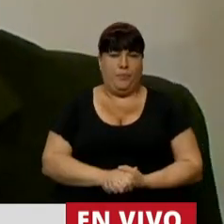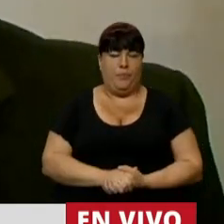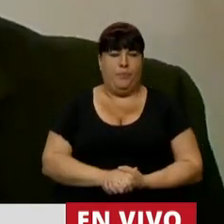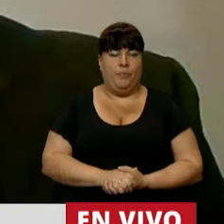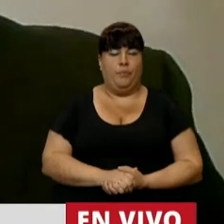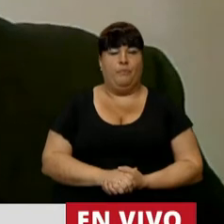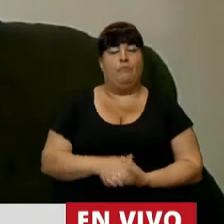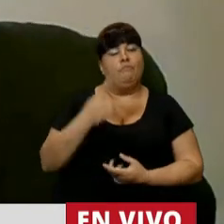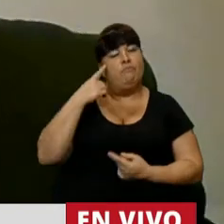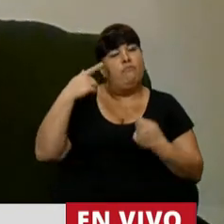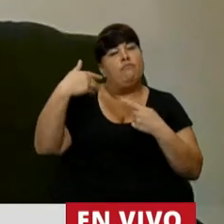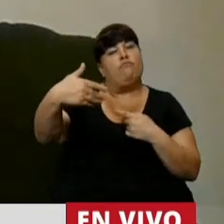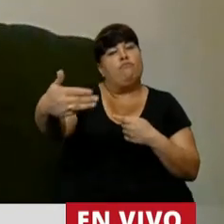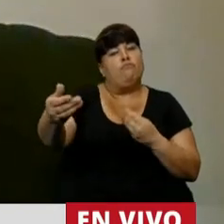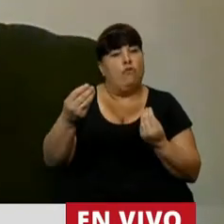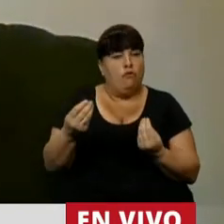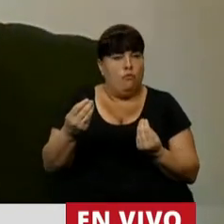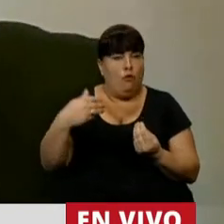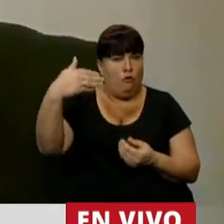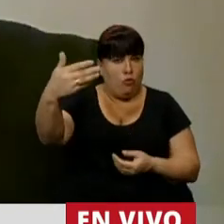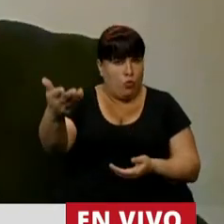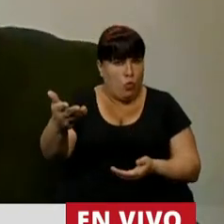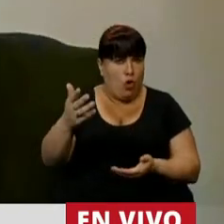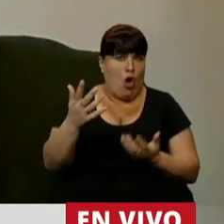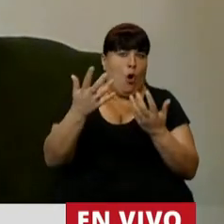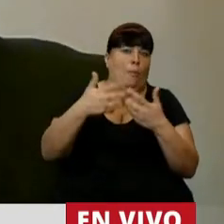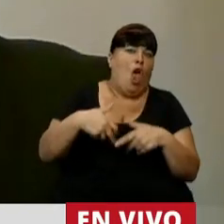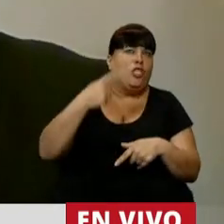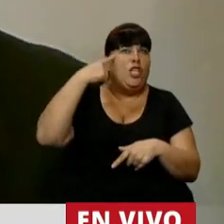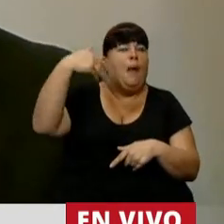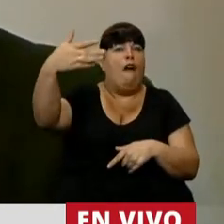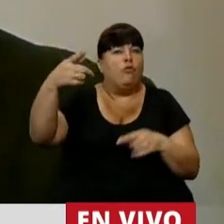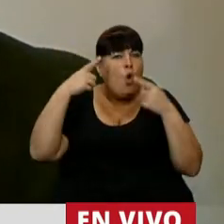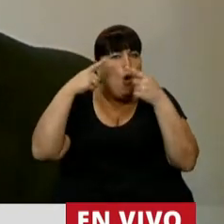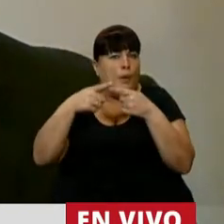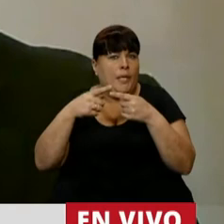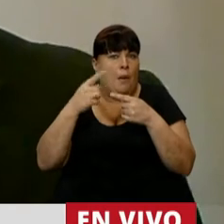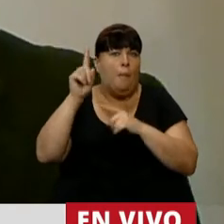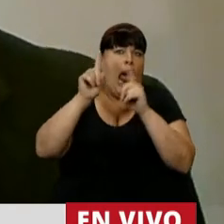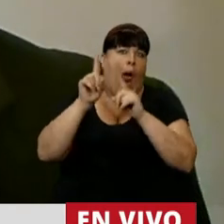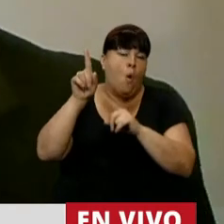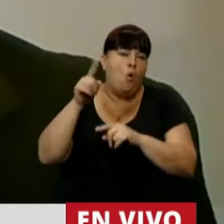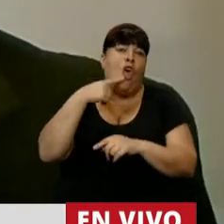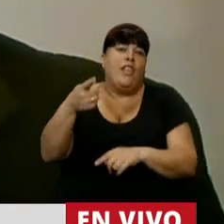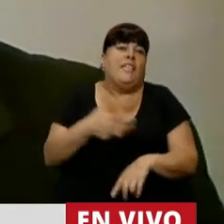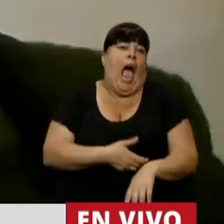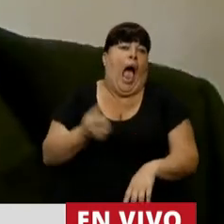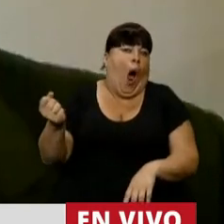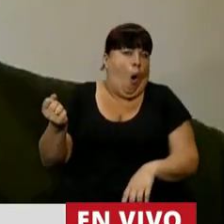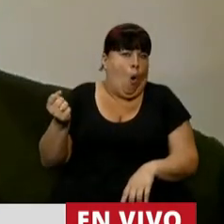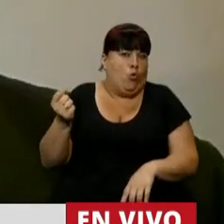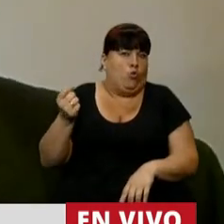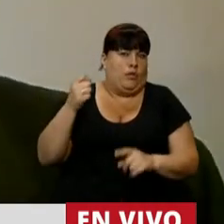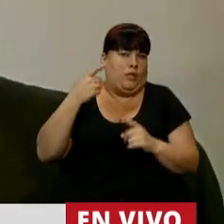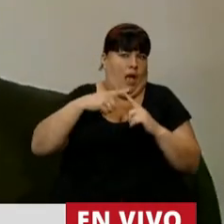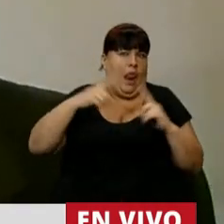vemos las proyecciones hacia adelante proyectan para unos este ajuste va a ser